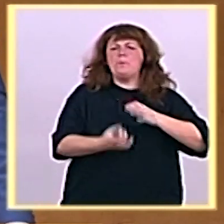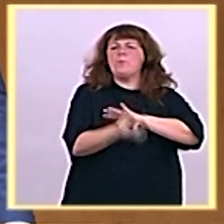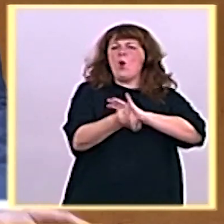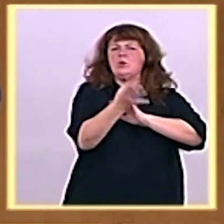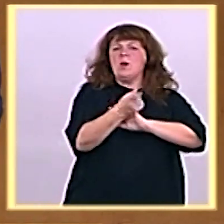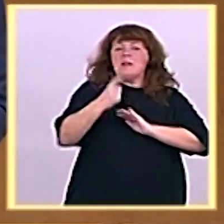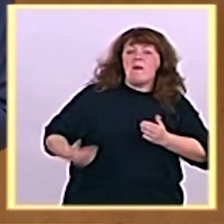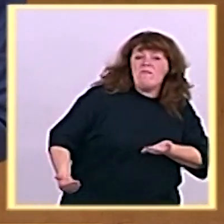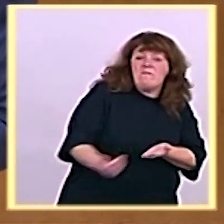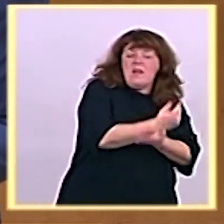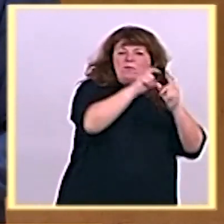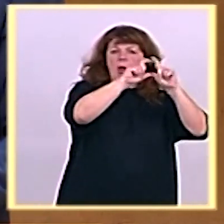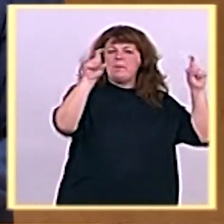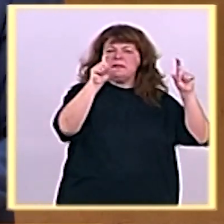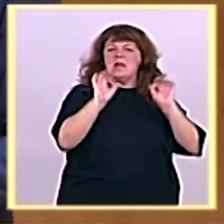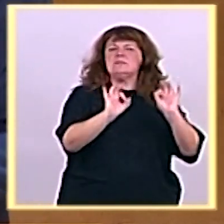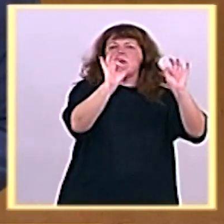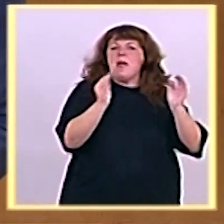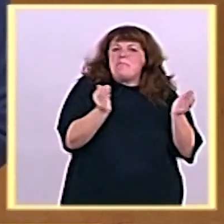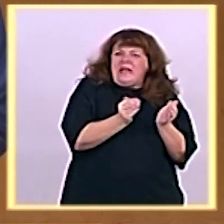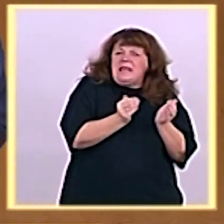empresas para que ellas puedan pagar mejor a sus empleados.